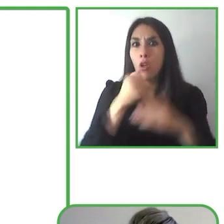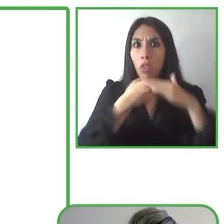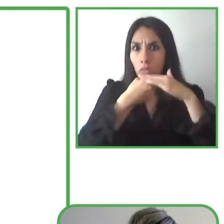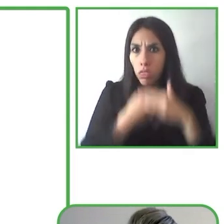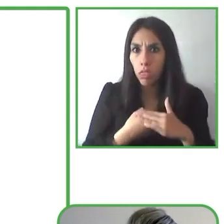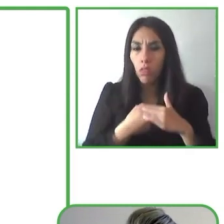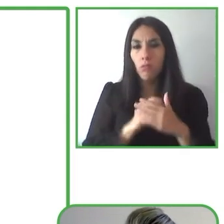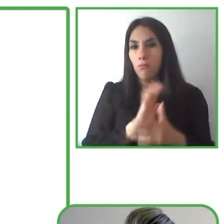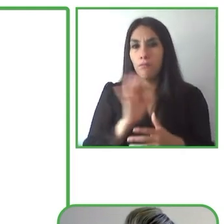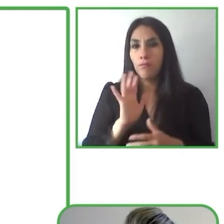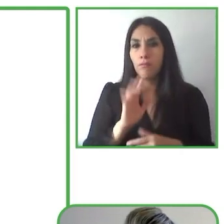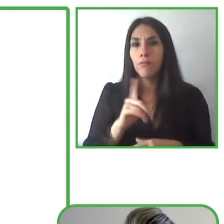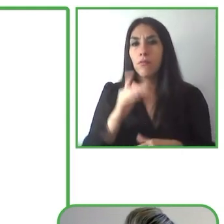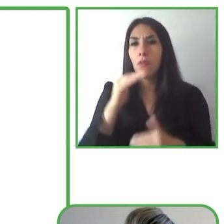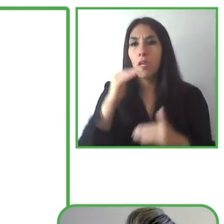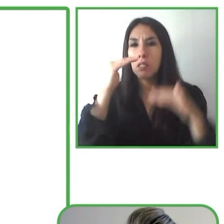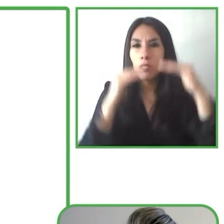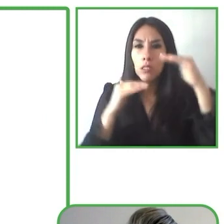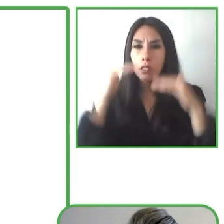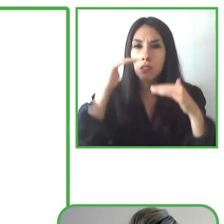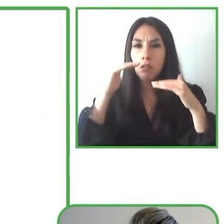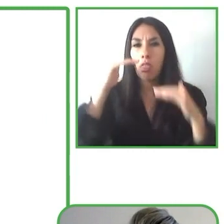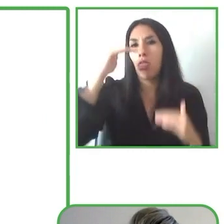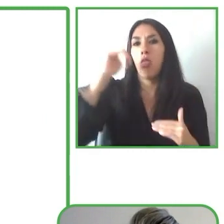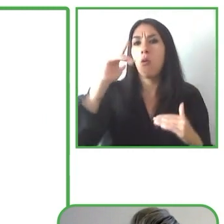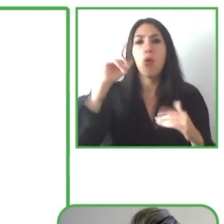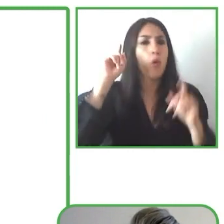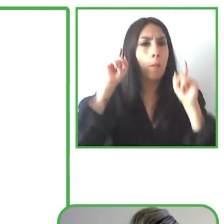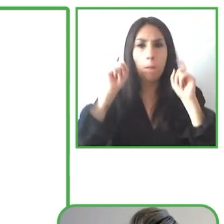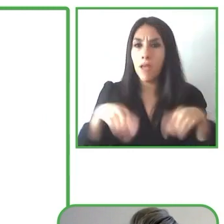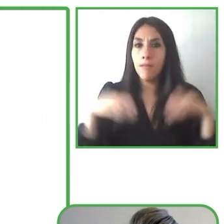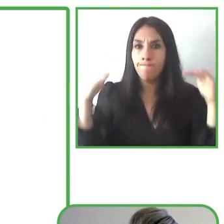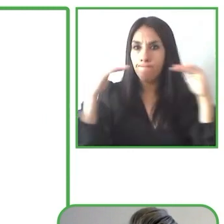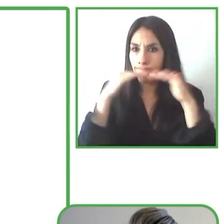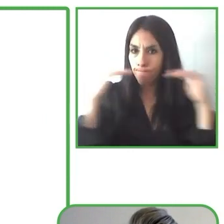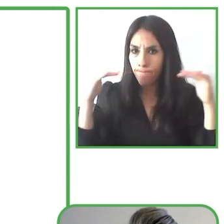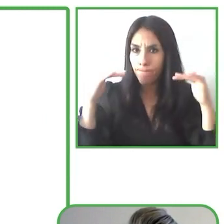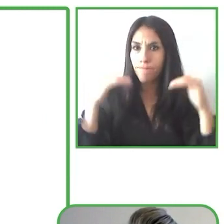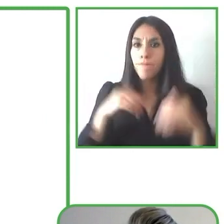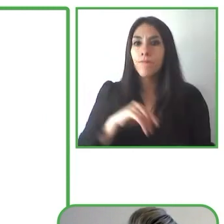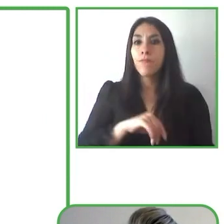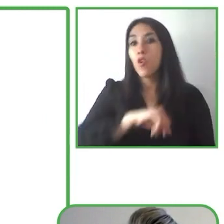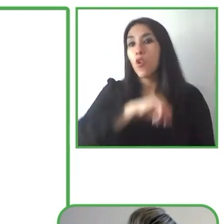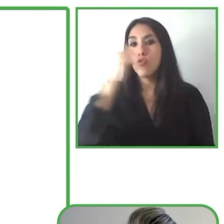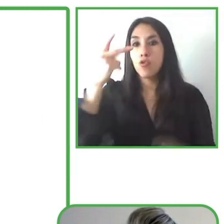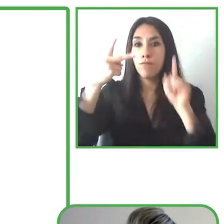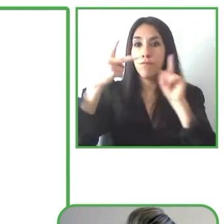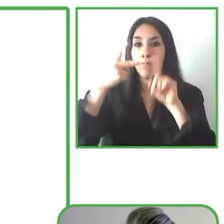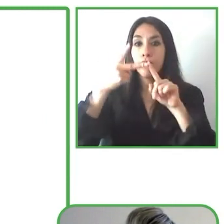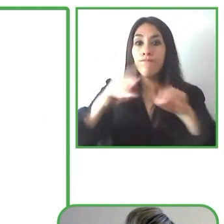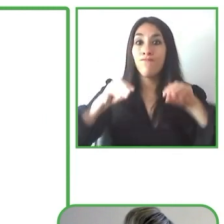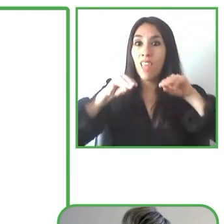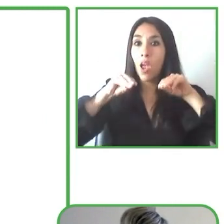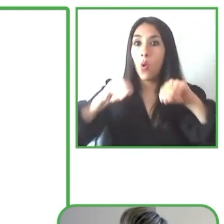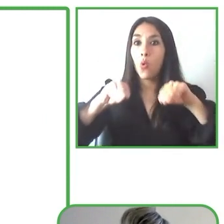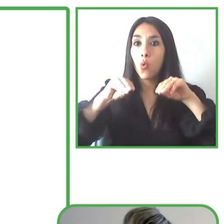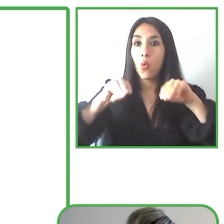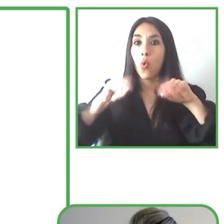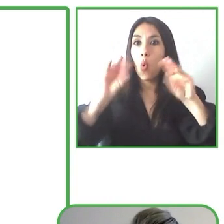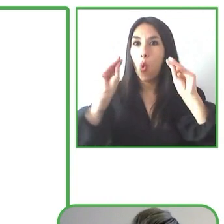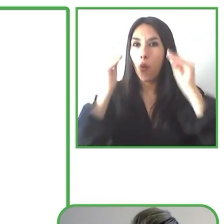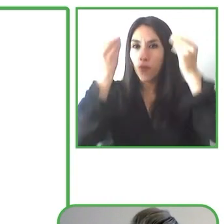razón es porque formamos a la juventud sobre el concepto y la práctica de una sociedad